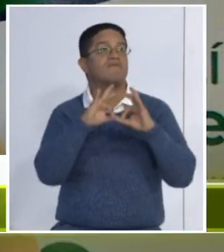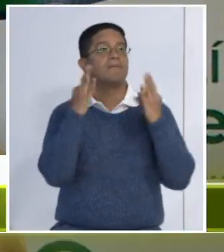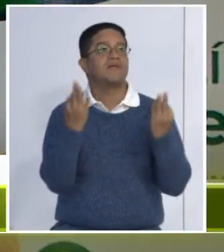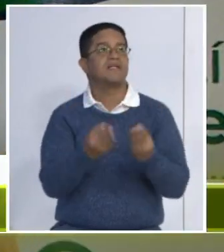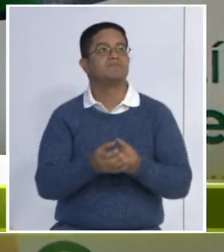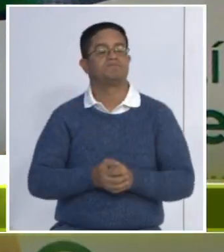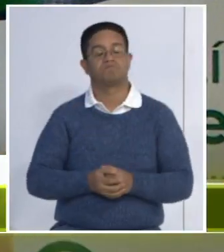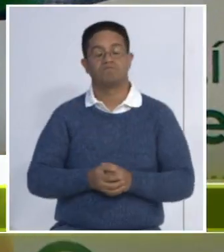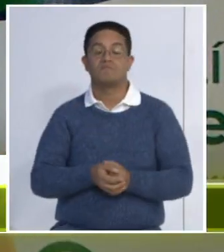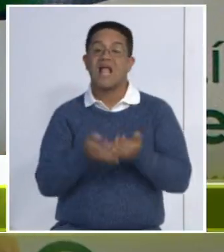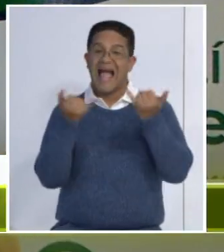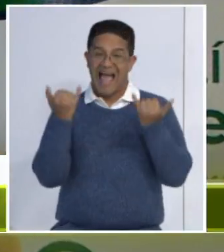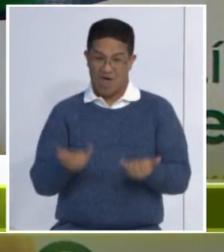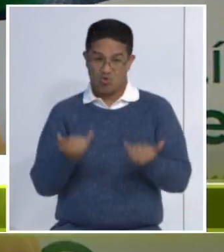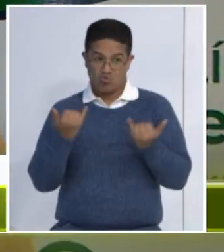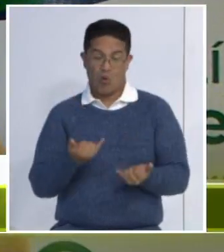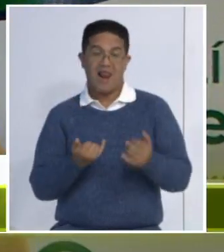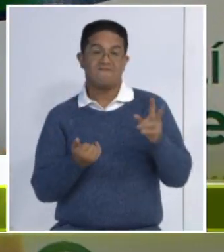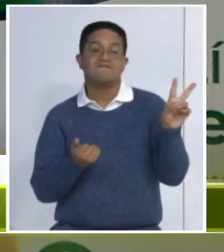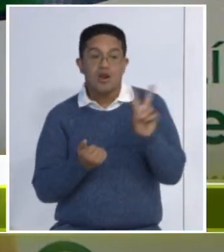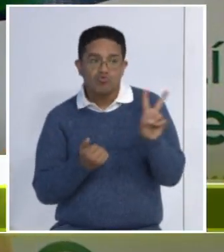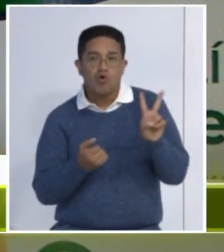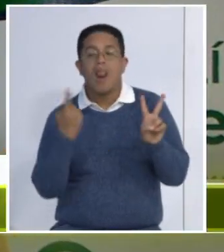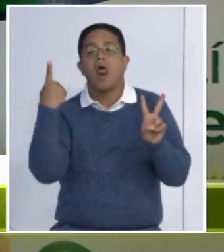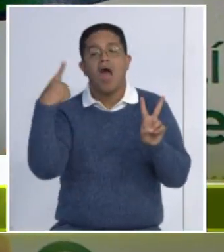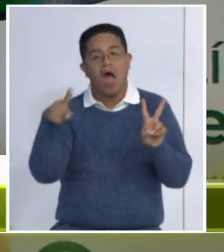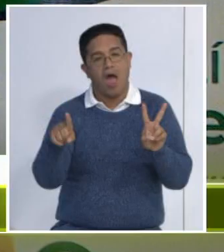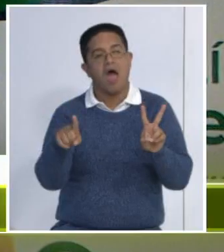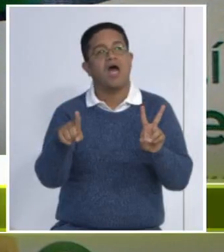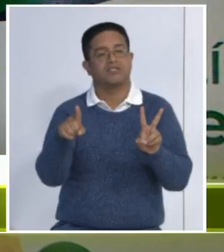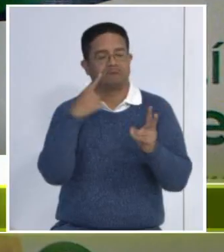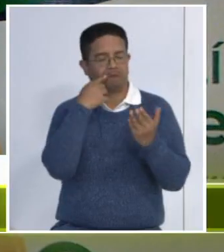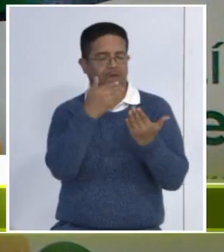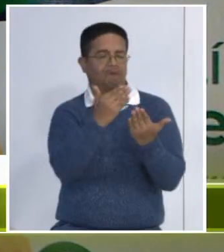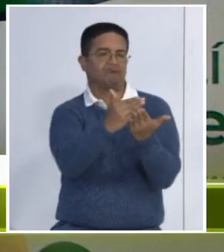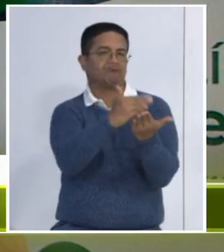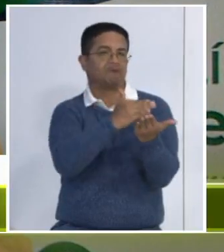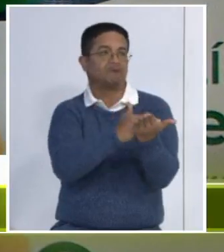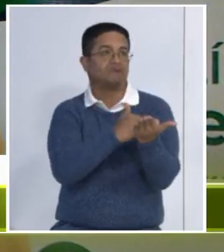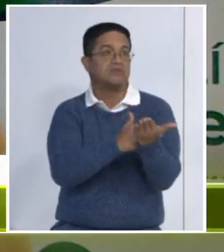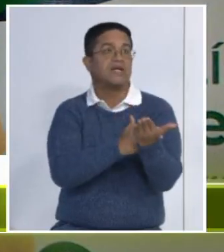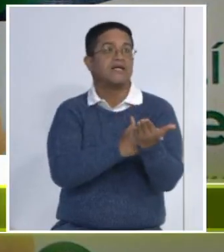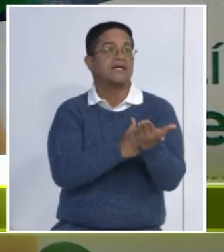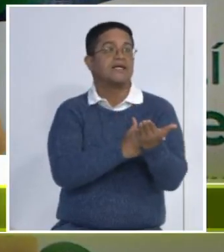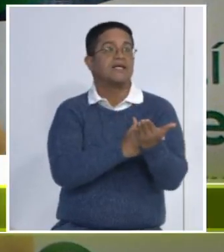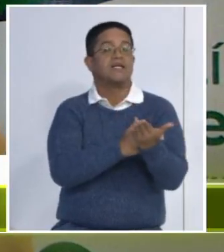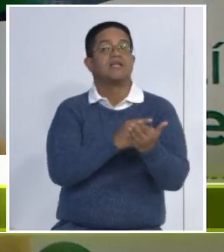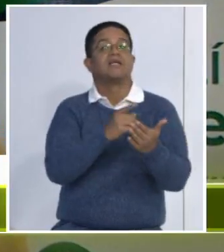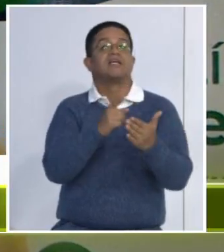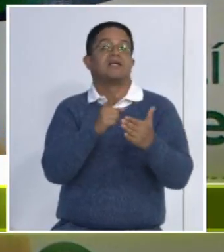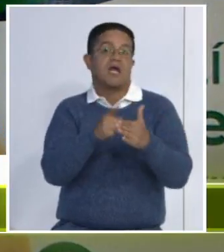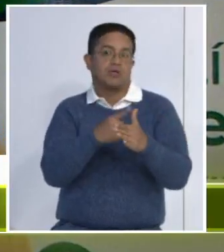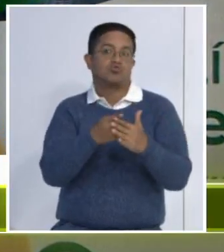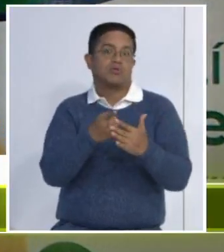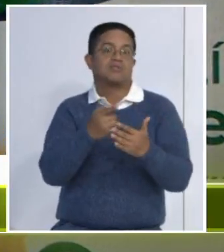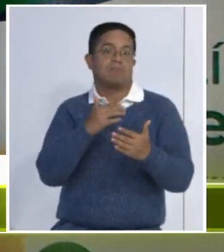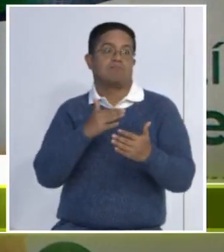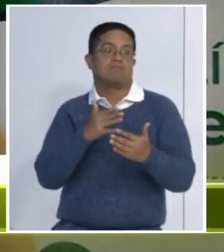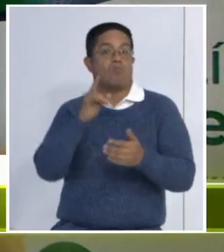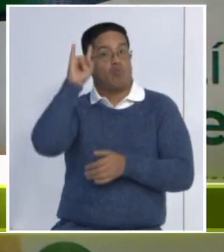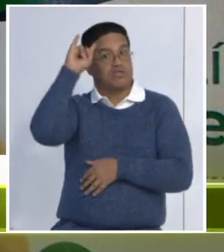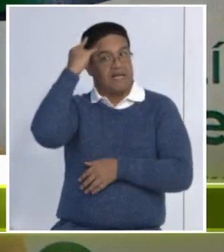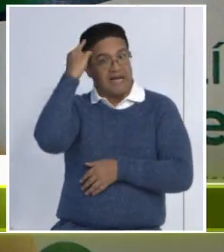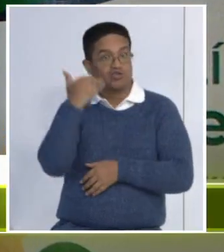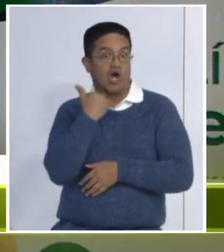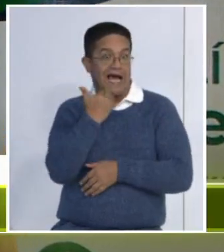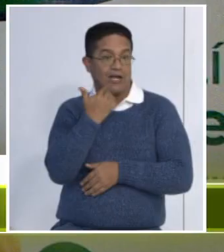Actualmente en Venezuela existen planes maravillosos que te permiten crear una herencia inmediata para tus seres queridos. Podemos decir,